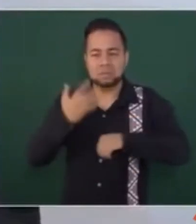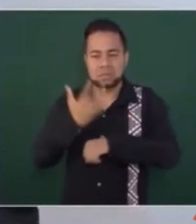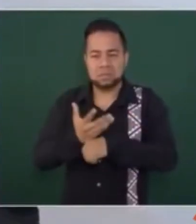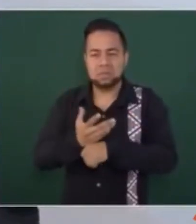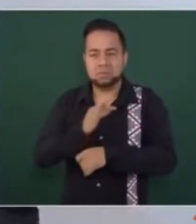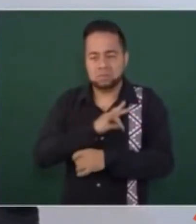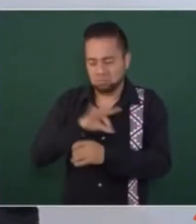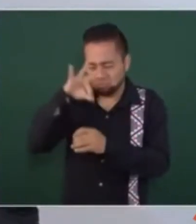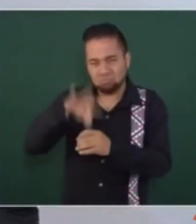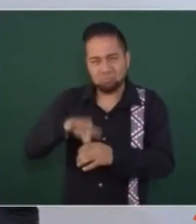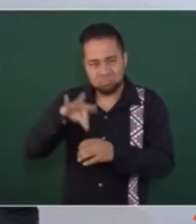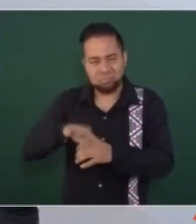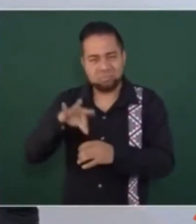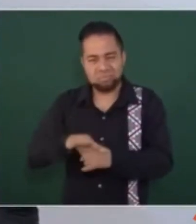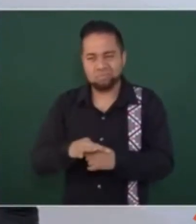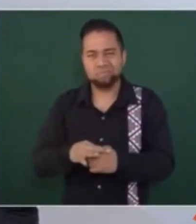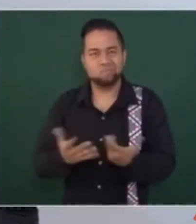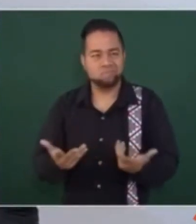Este,